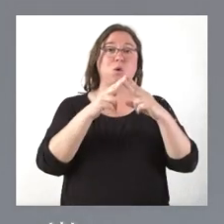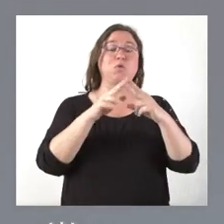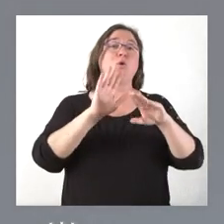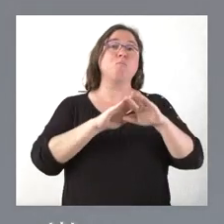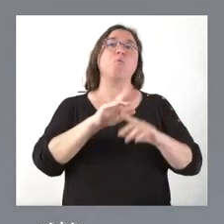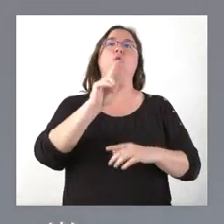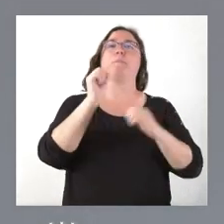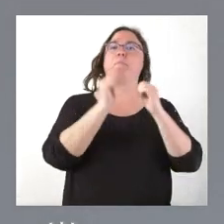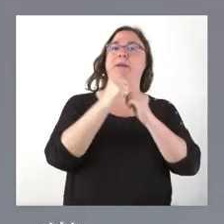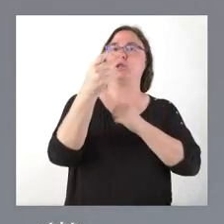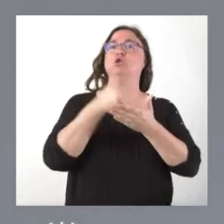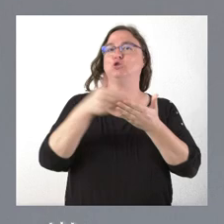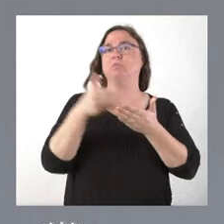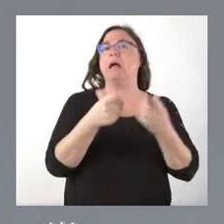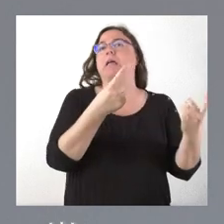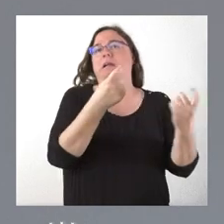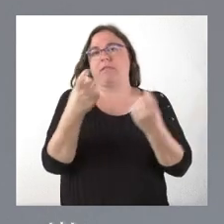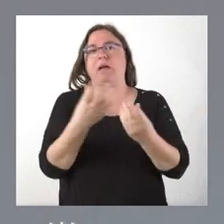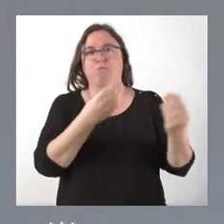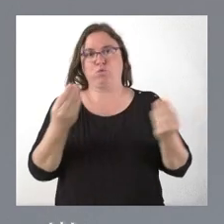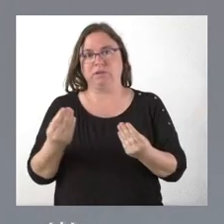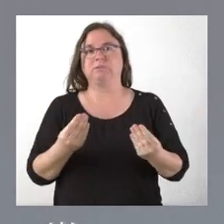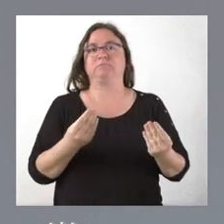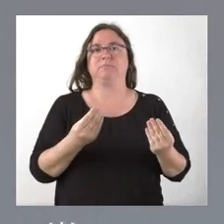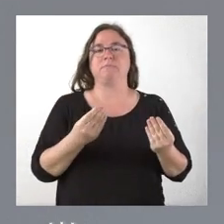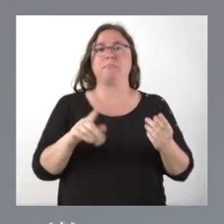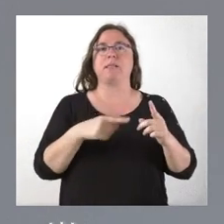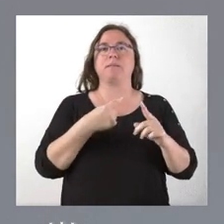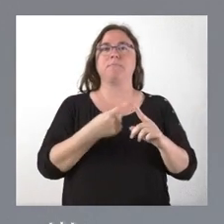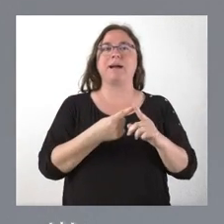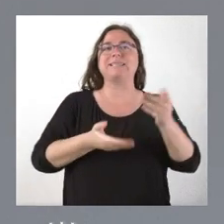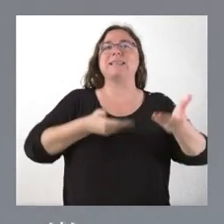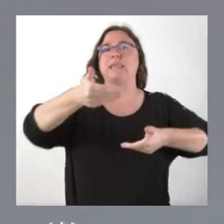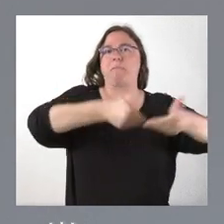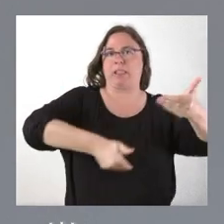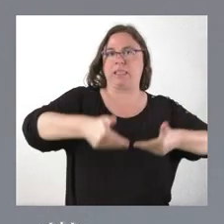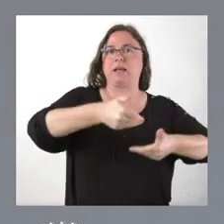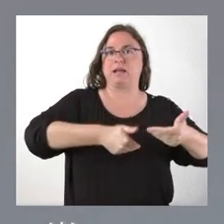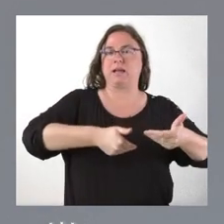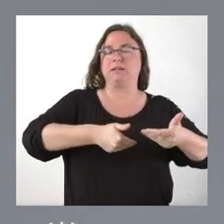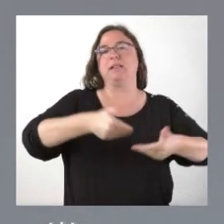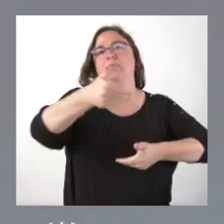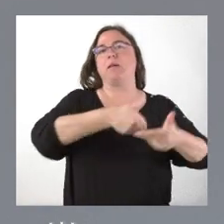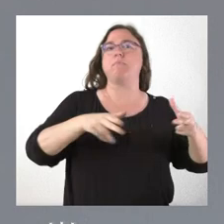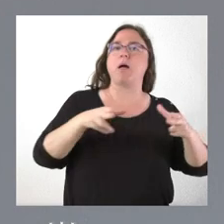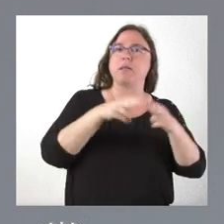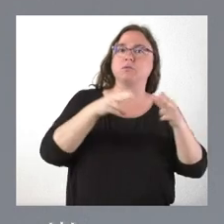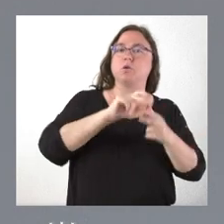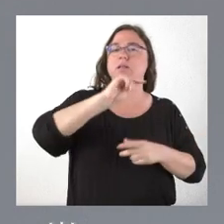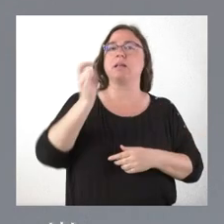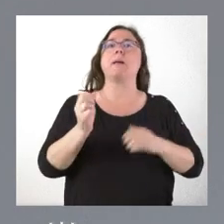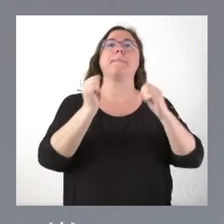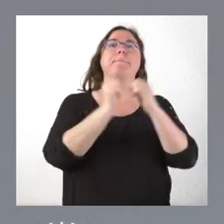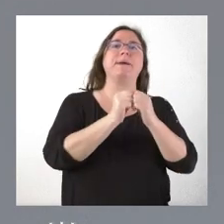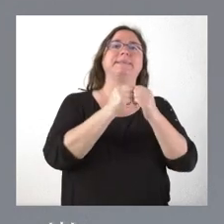euros hay muchas necesidades y muchas demandas sociales y de todo tipo. 28 millones